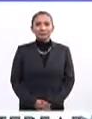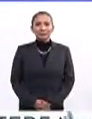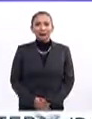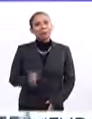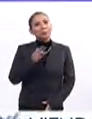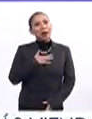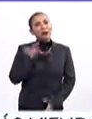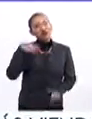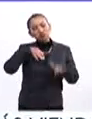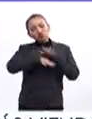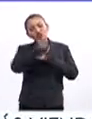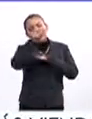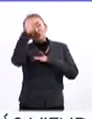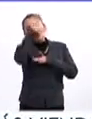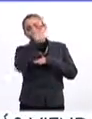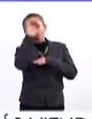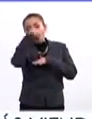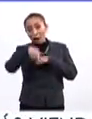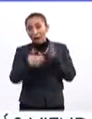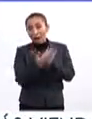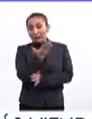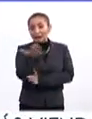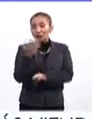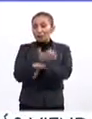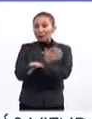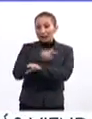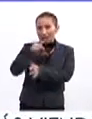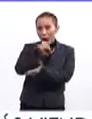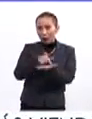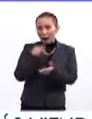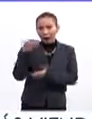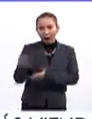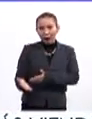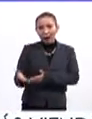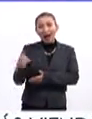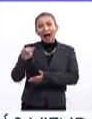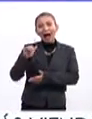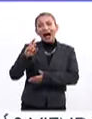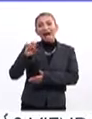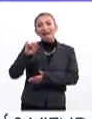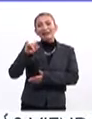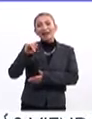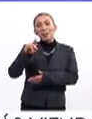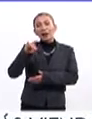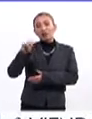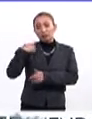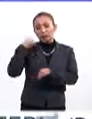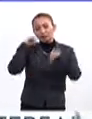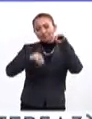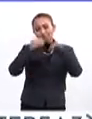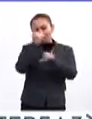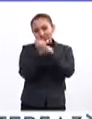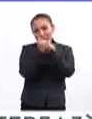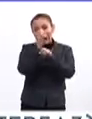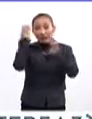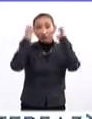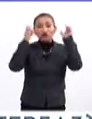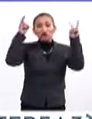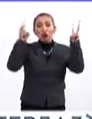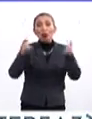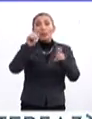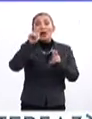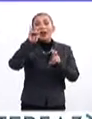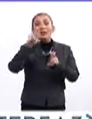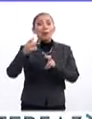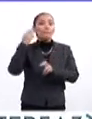Y bueno, nos adentramos a la cultura esta mañana. Nos acompaña en el estudio Ariadna Patio, ella es curadora de la exposición Operación